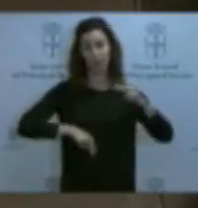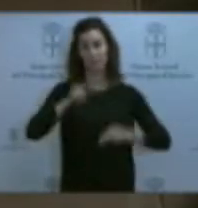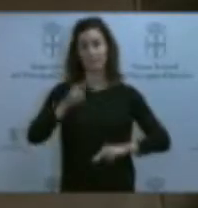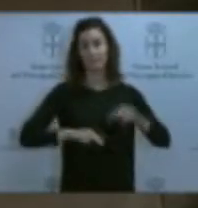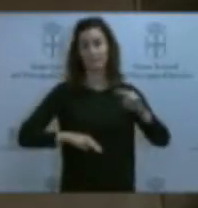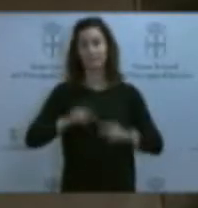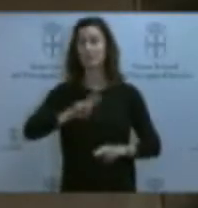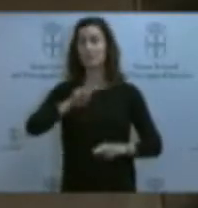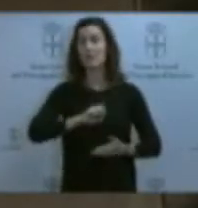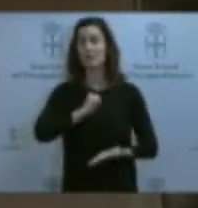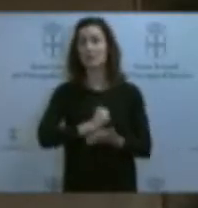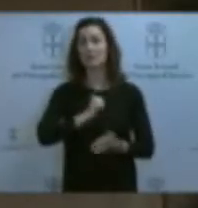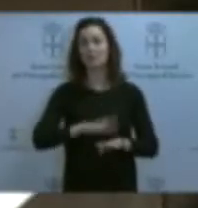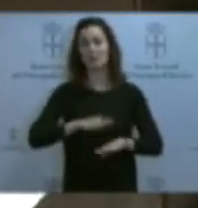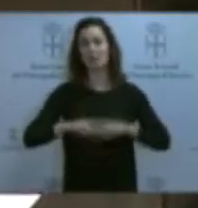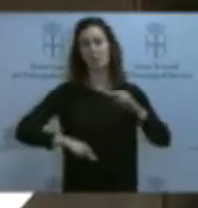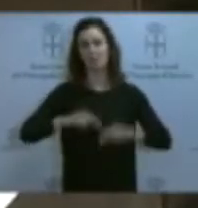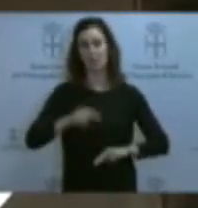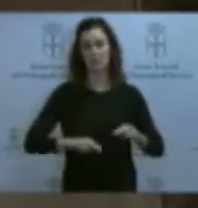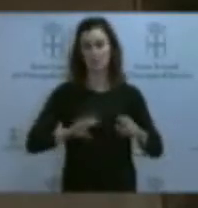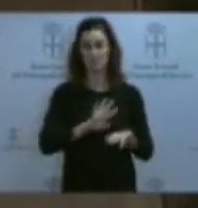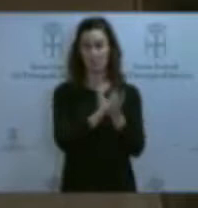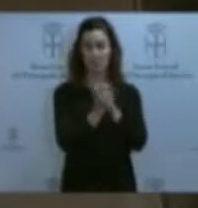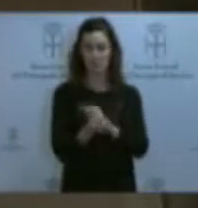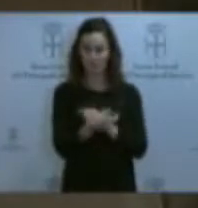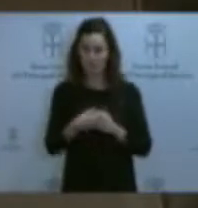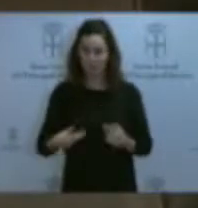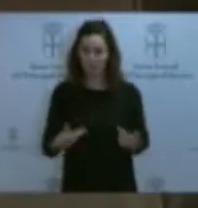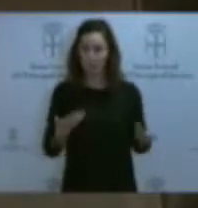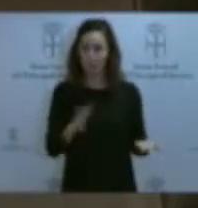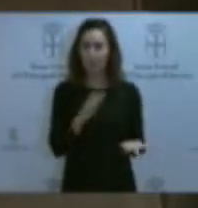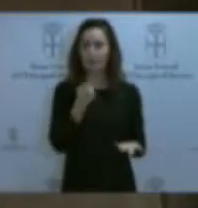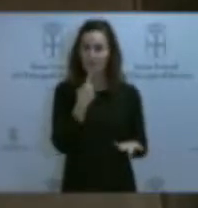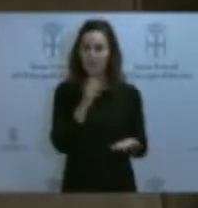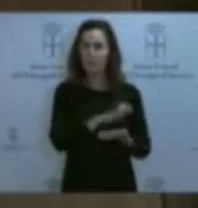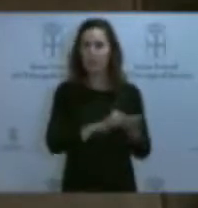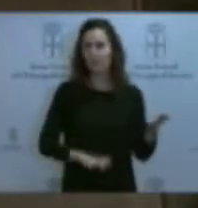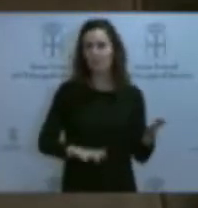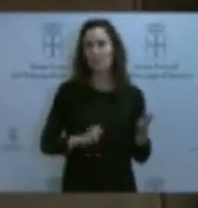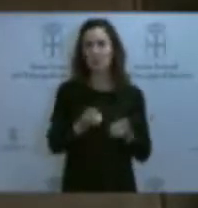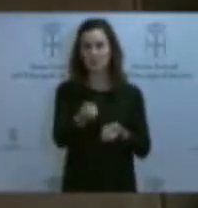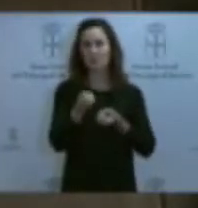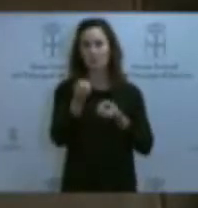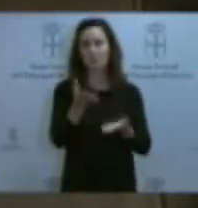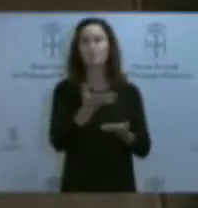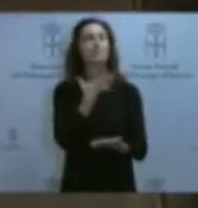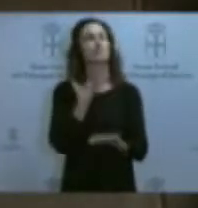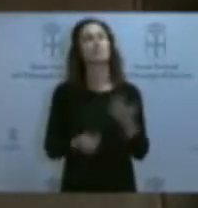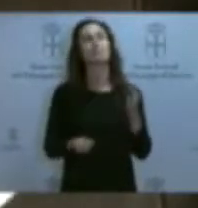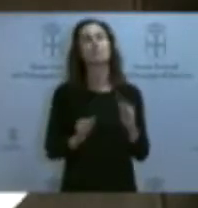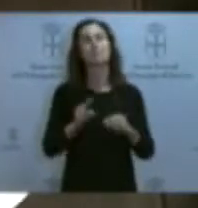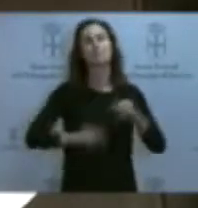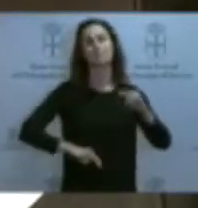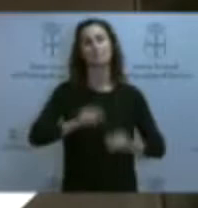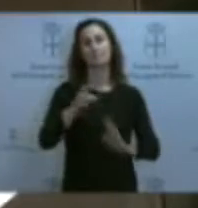valida las certificaciones de obras. Se cambian los resultados y se pasa de un informe que pone de manifiesto las deficiencias en la construcción y la